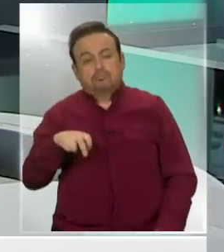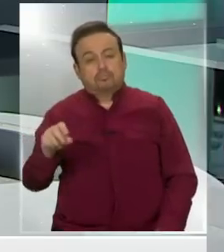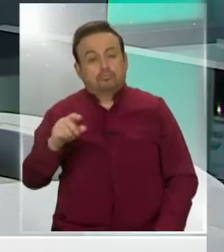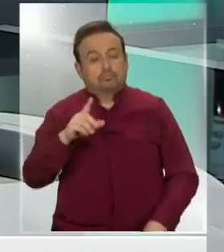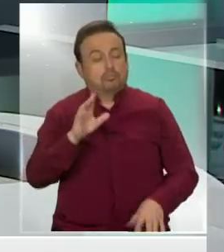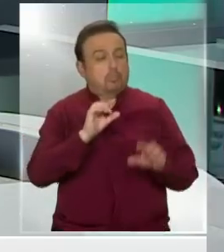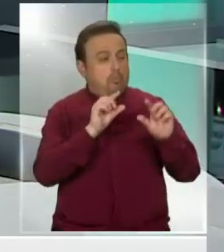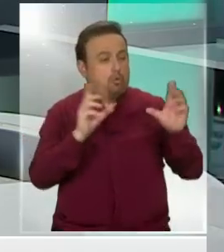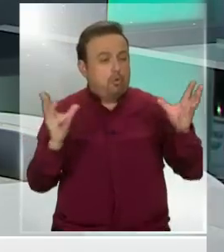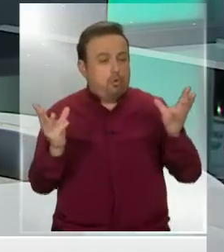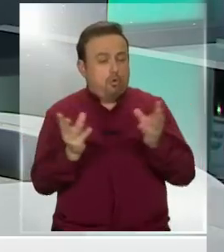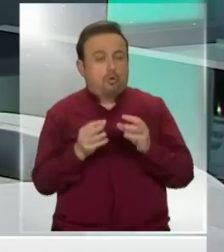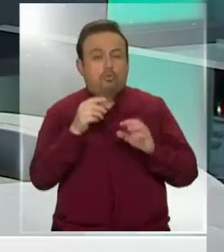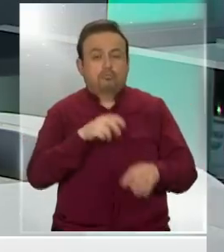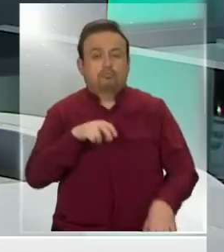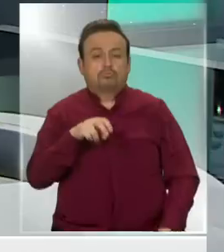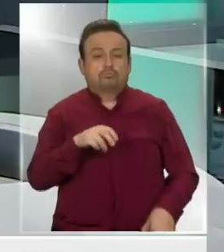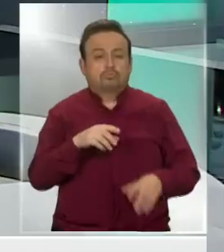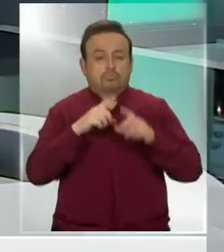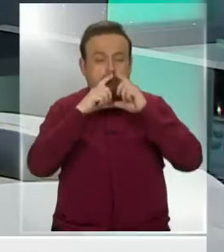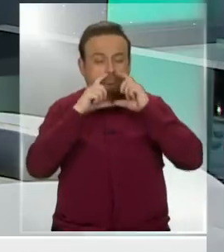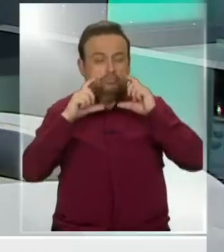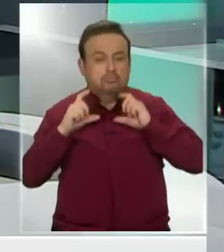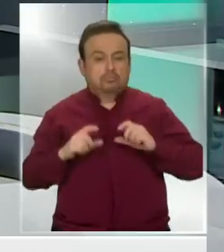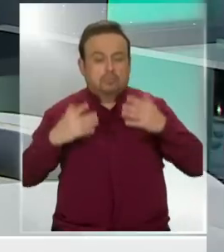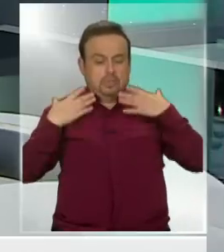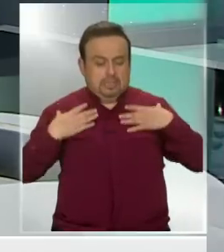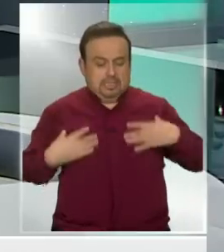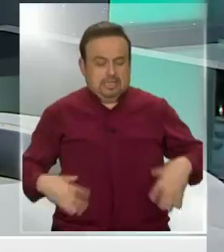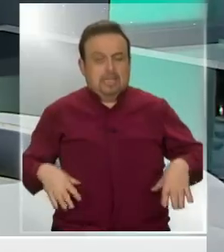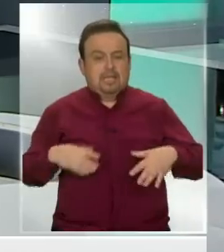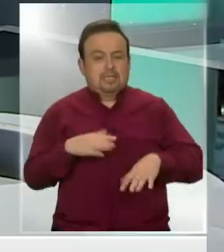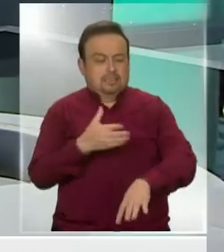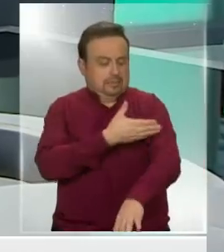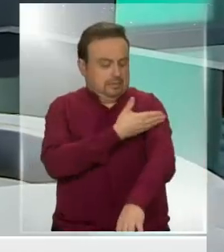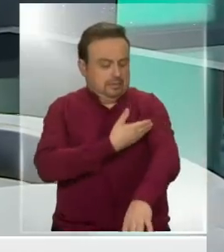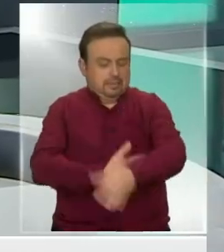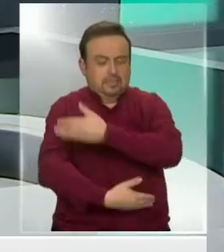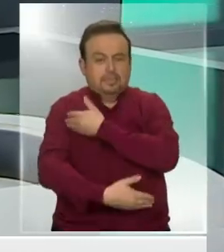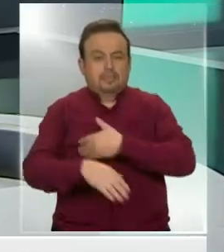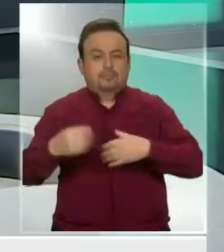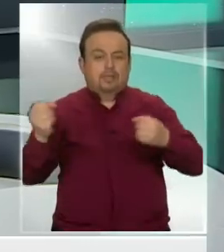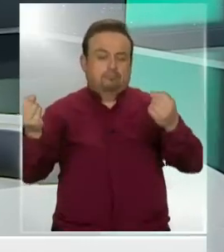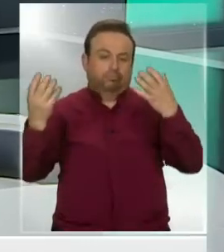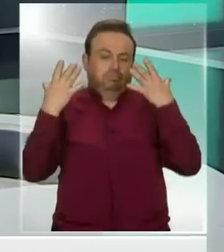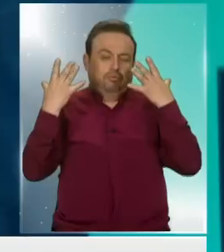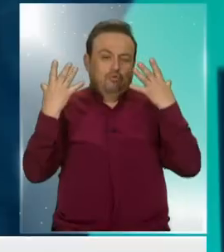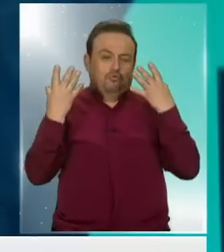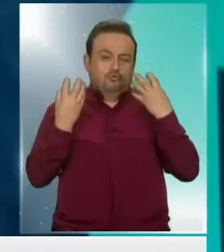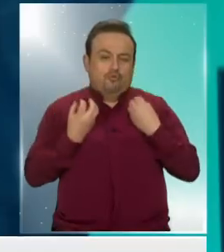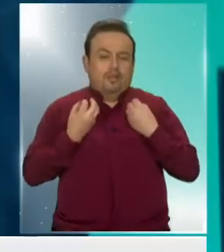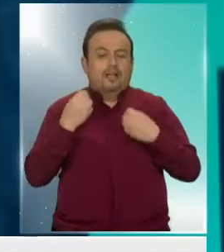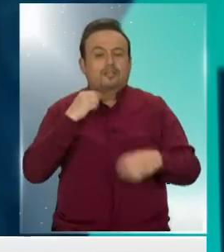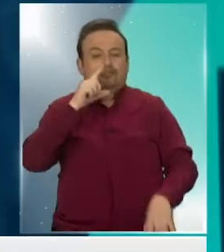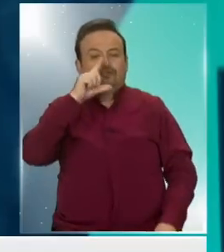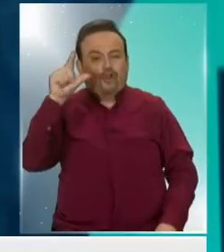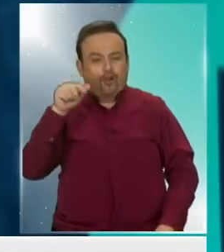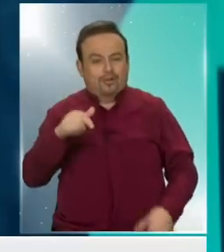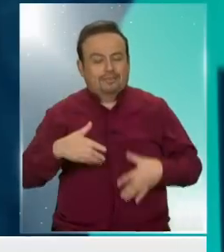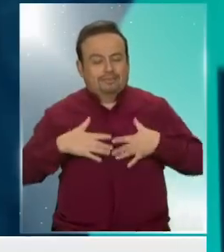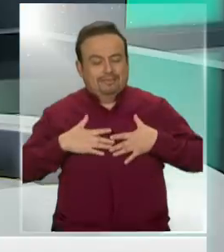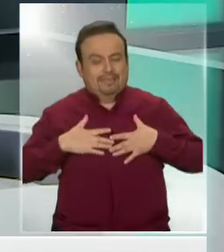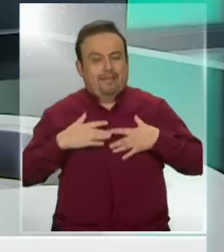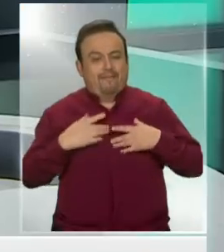haya mucha gente, ojalá lo haga descubierto, ojalá con la mayor cantidad de piel que reciba. Para absorber más. Para absorber, exactamente, y que esto se